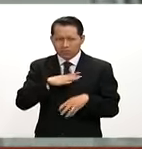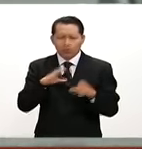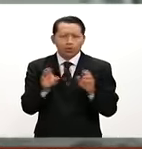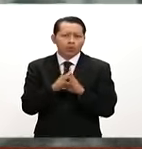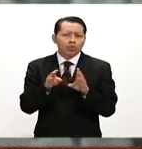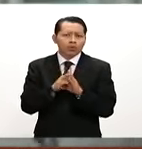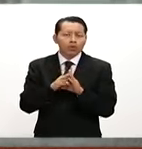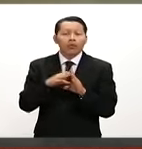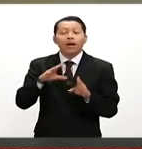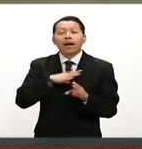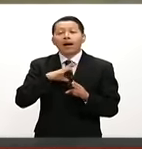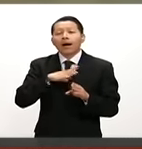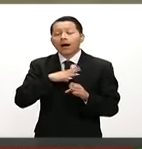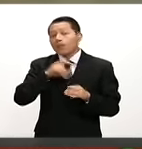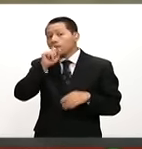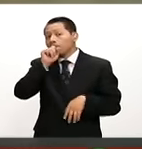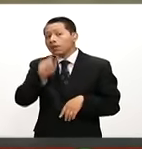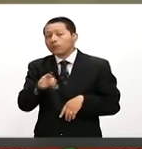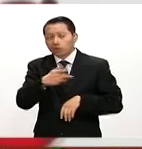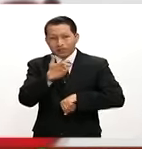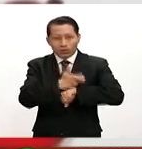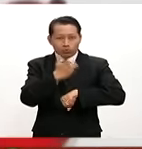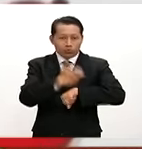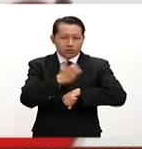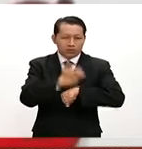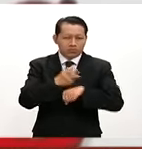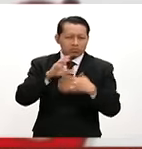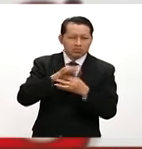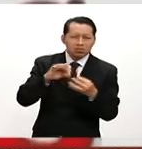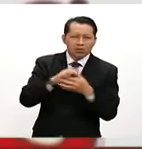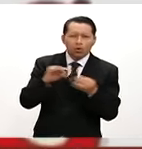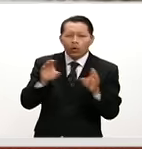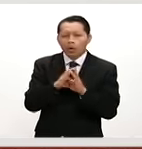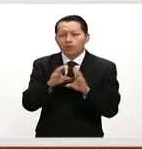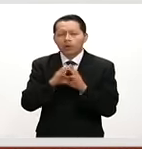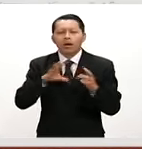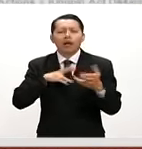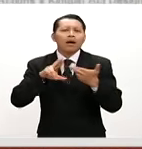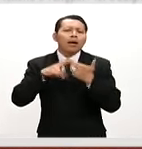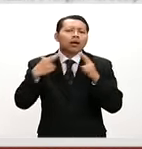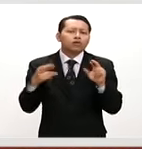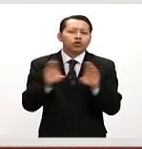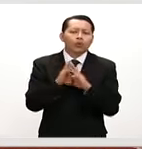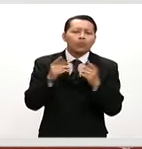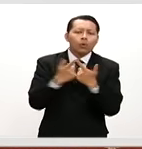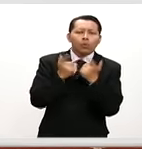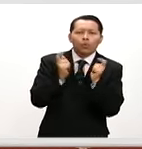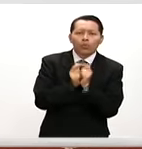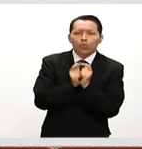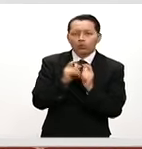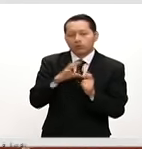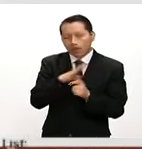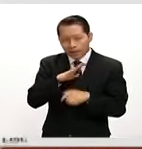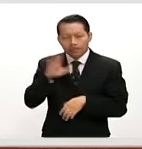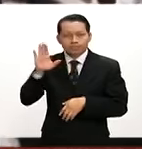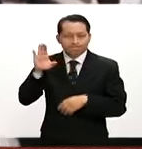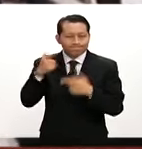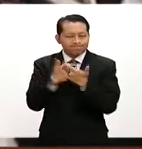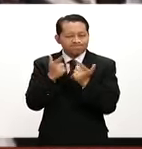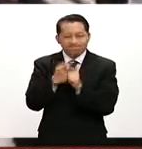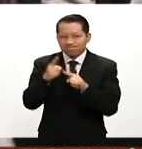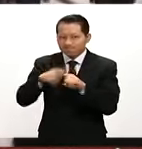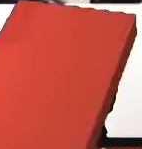fue señalado por el Departamento del Tesoro de los Estados Unidos por su presunta relación con grupos de la delincuencia